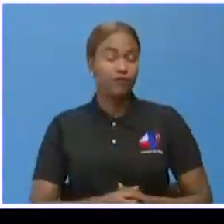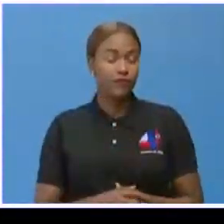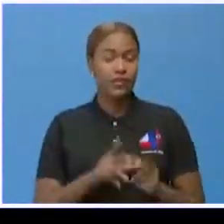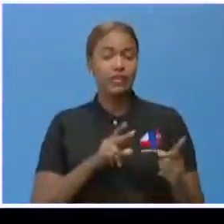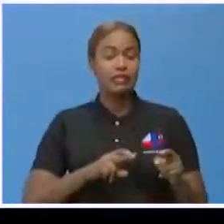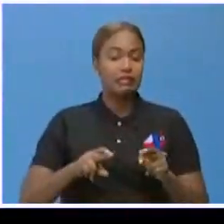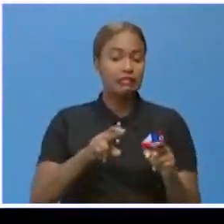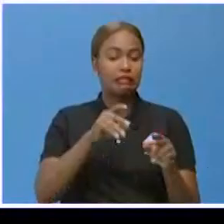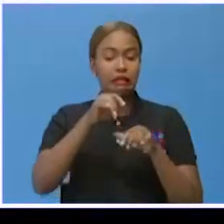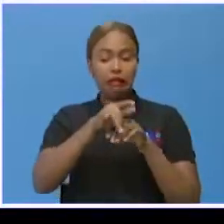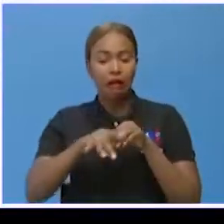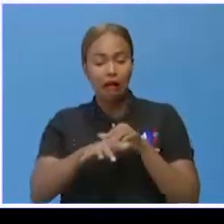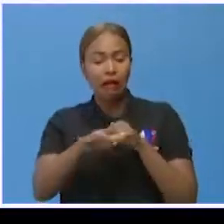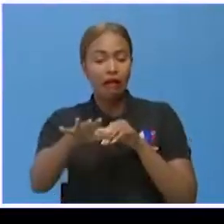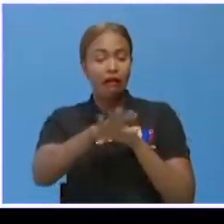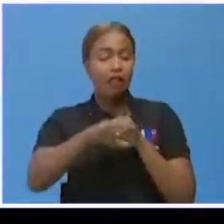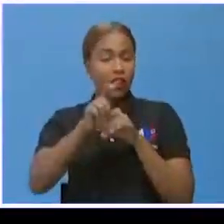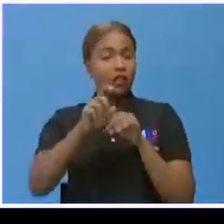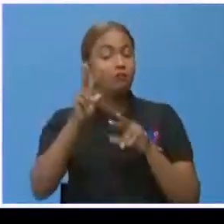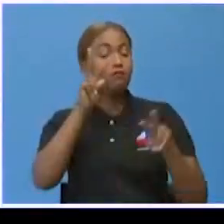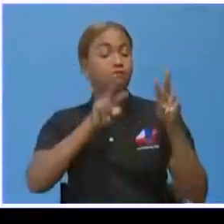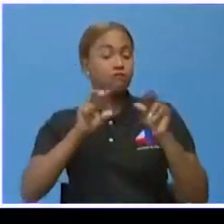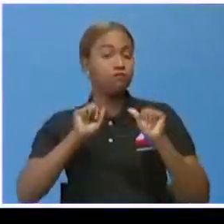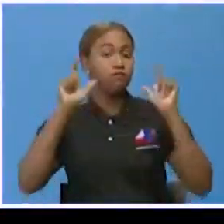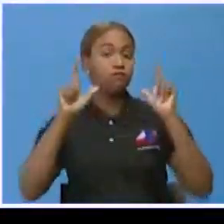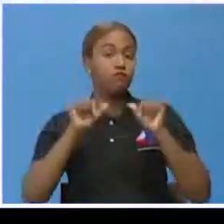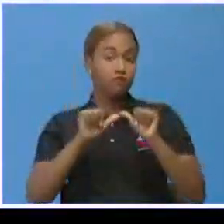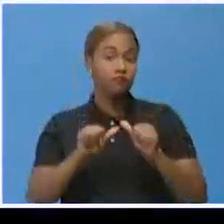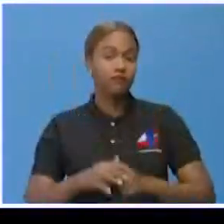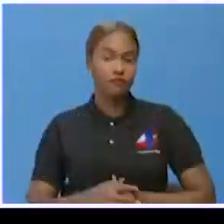En ríos, arroyos y cañadas, estar muy vigilantes.